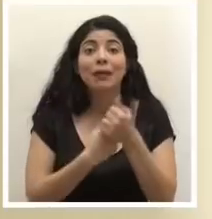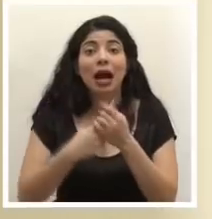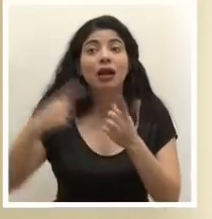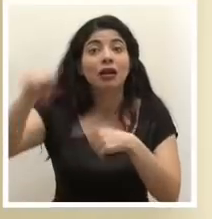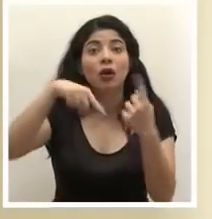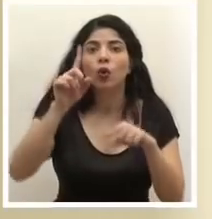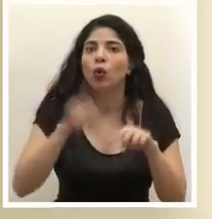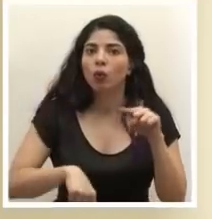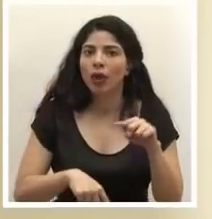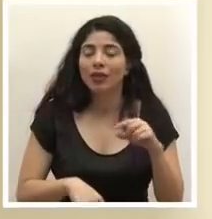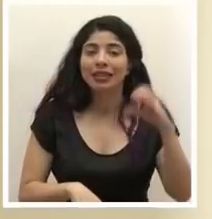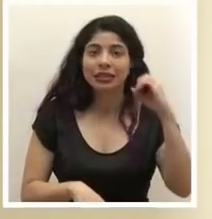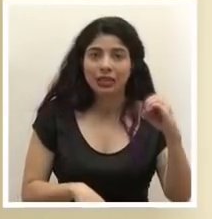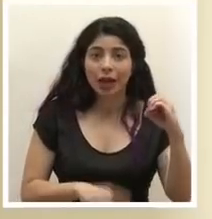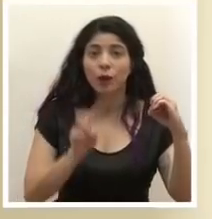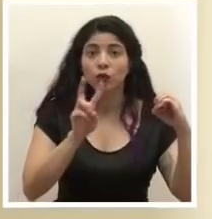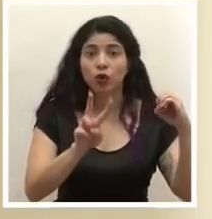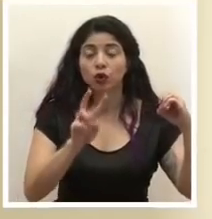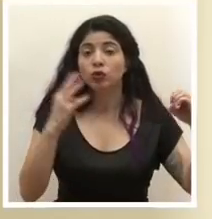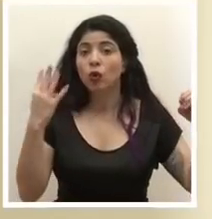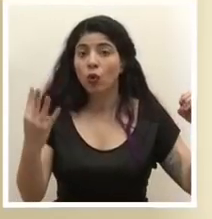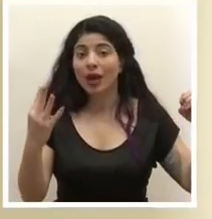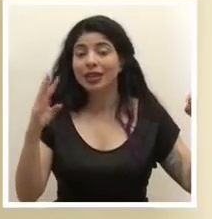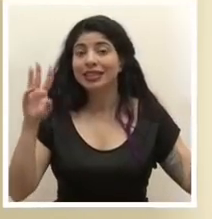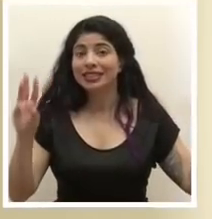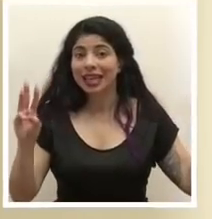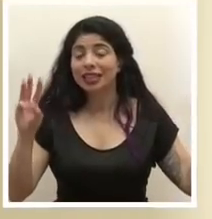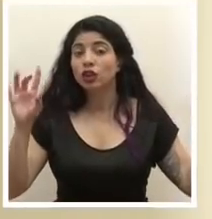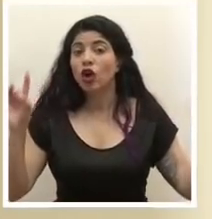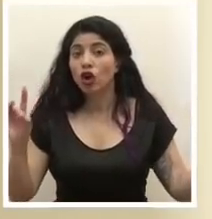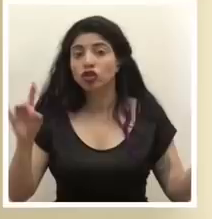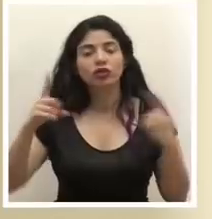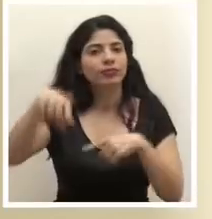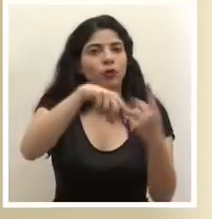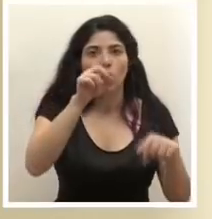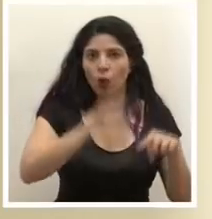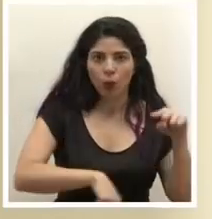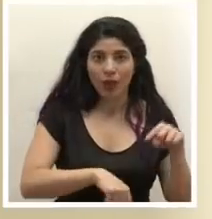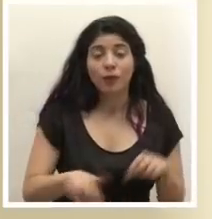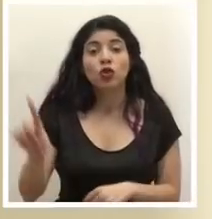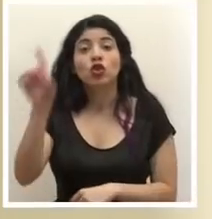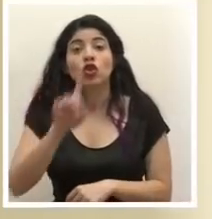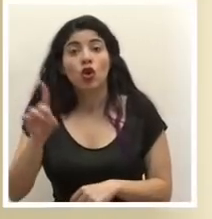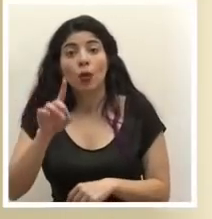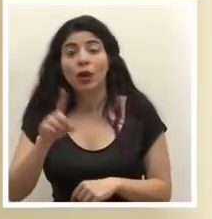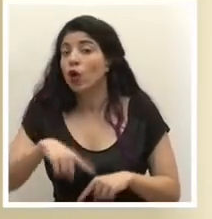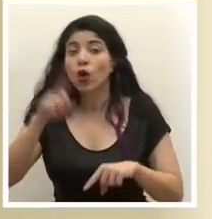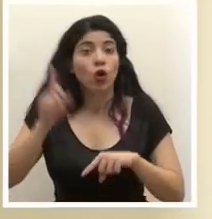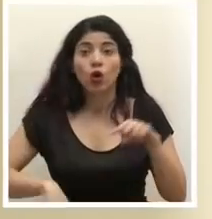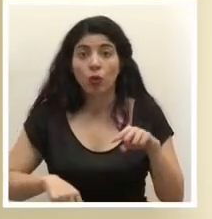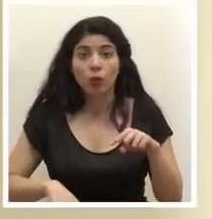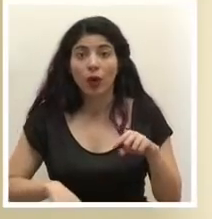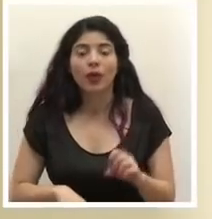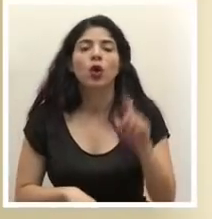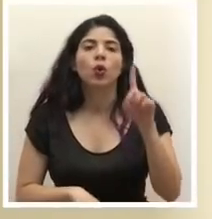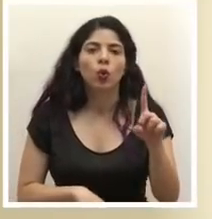0, 2, 4, 6 y 8 y el domingo no circulan las placas impares